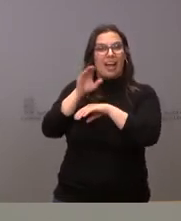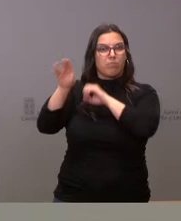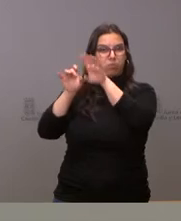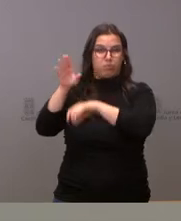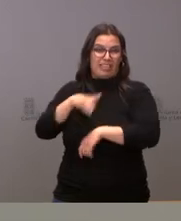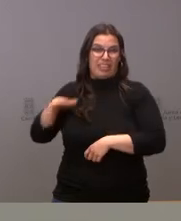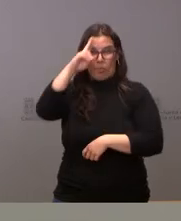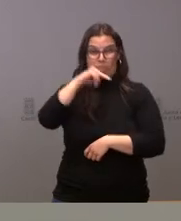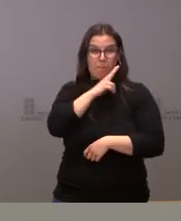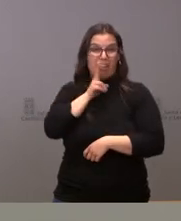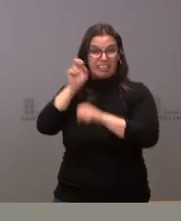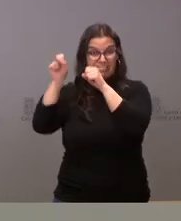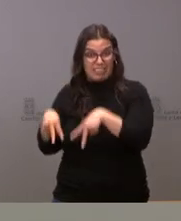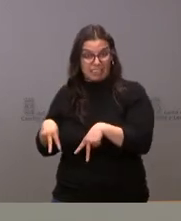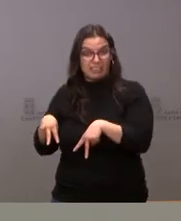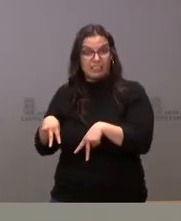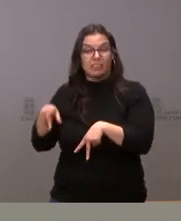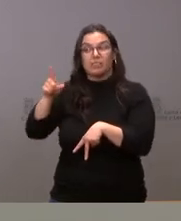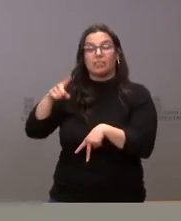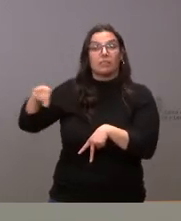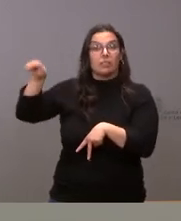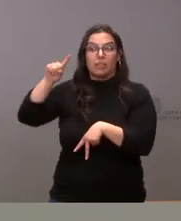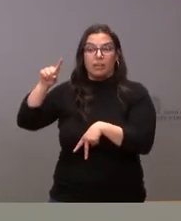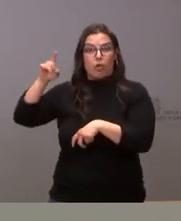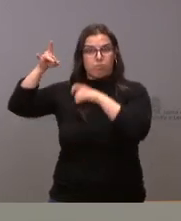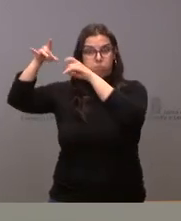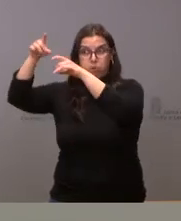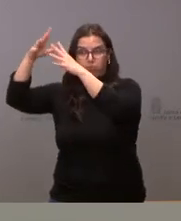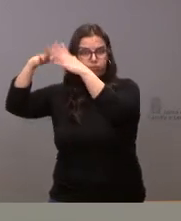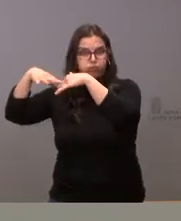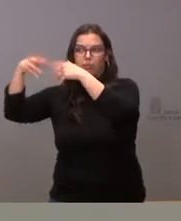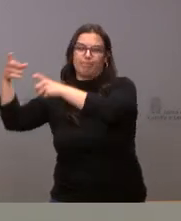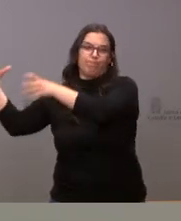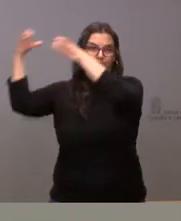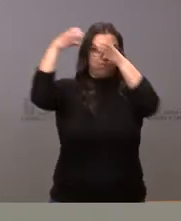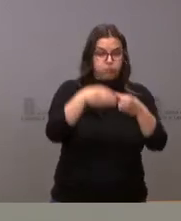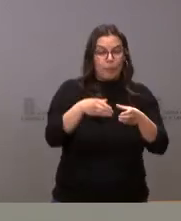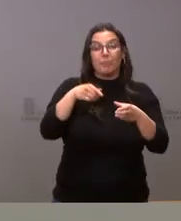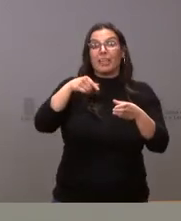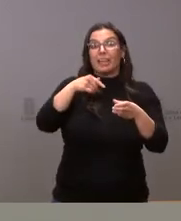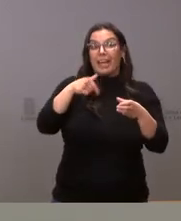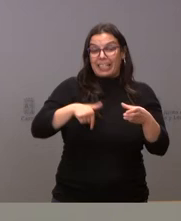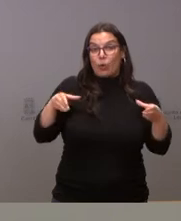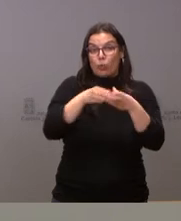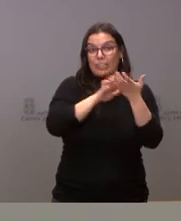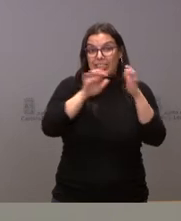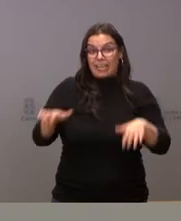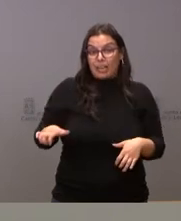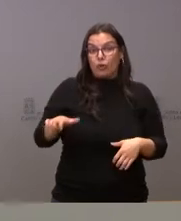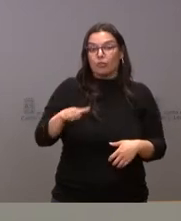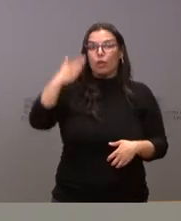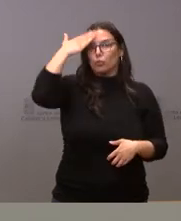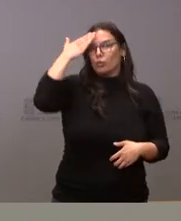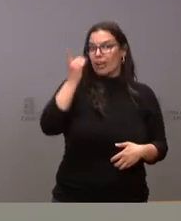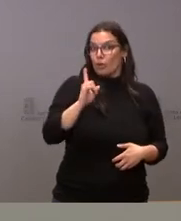tutelarlos porque vienen conjuntamente desde ese orfanato, pero llevará a cabo una labor de supervisión y seguimiento de los mismos.